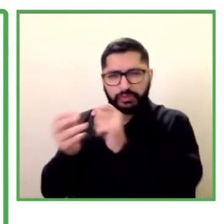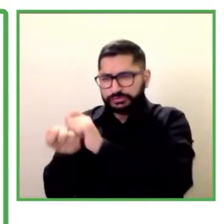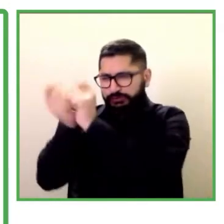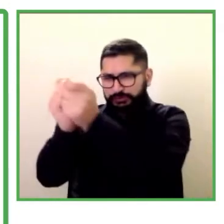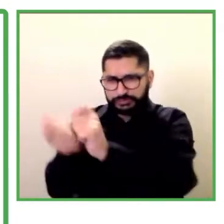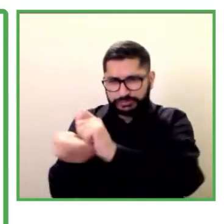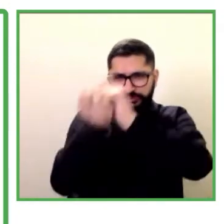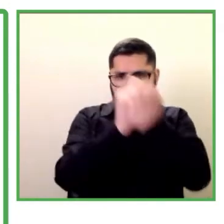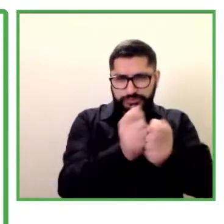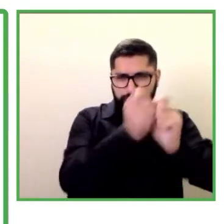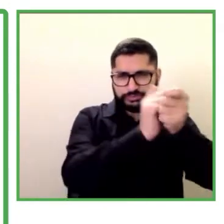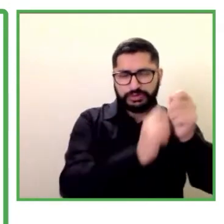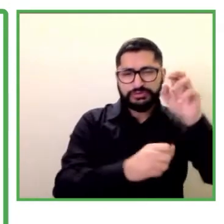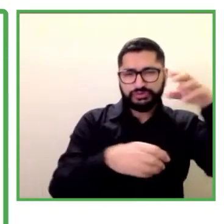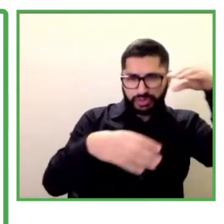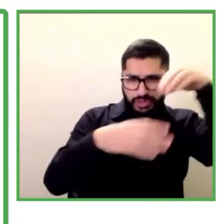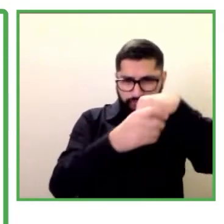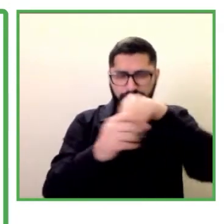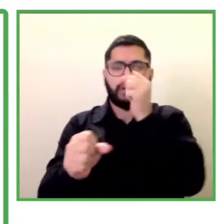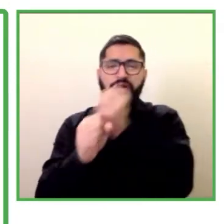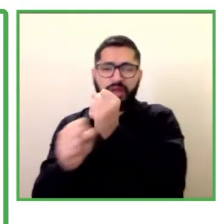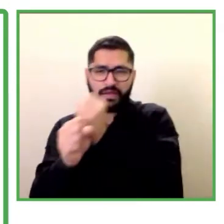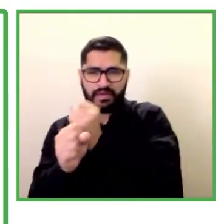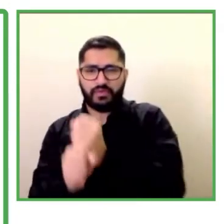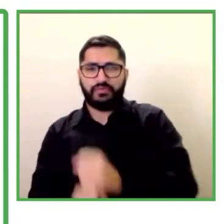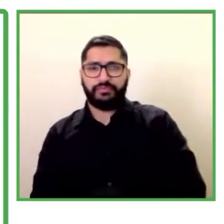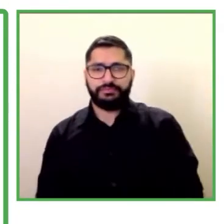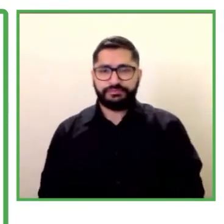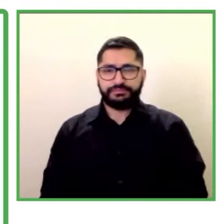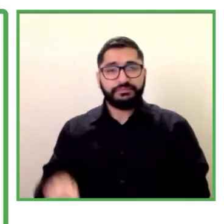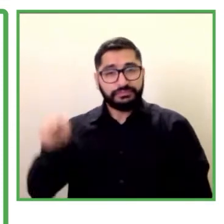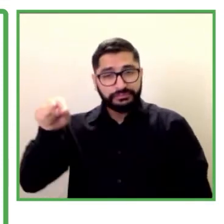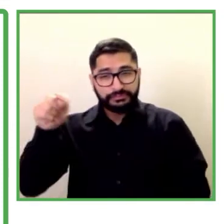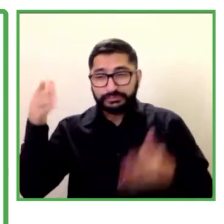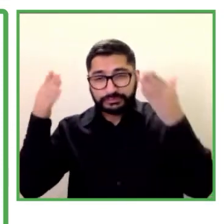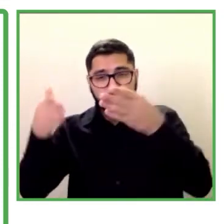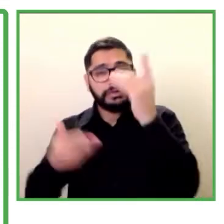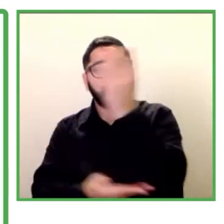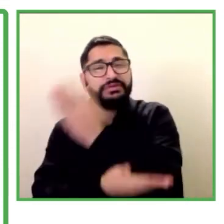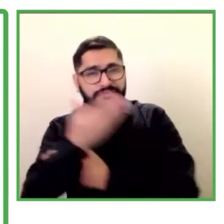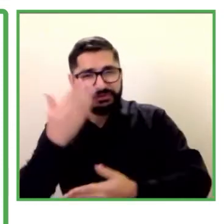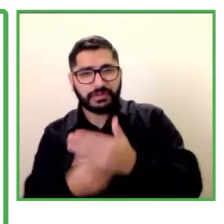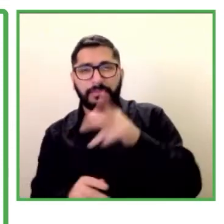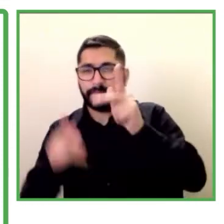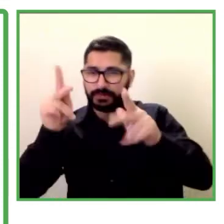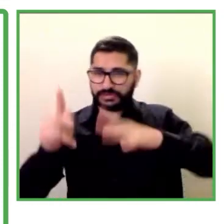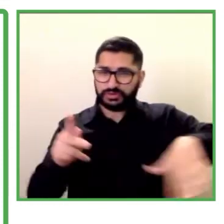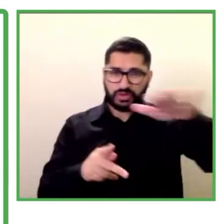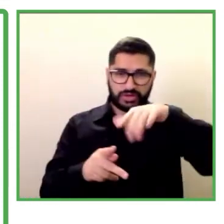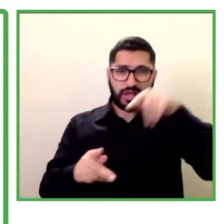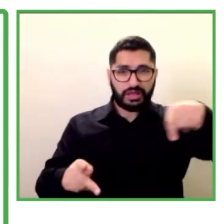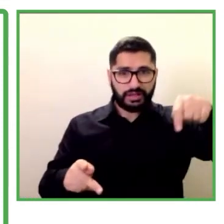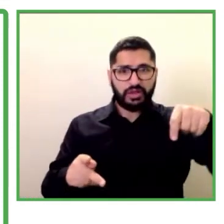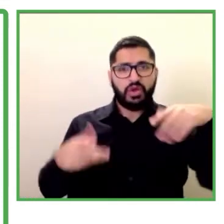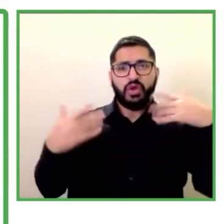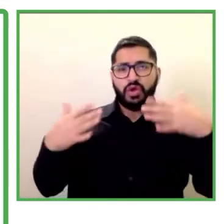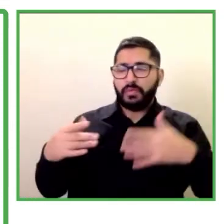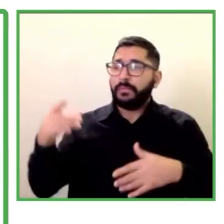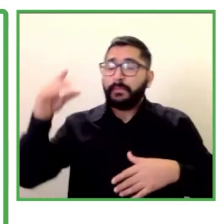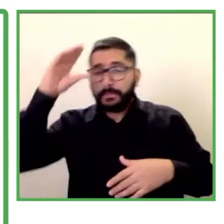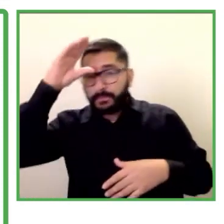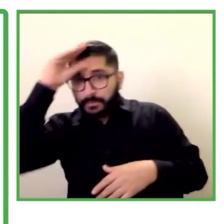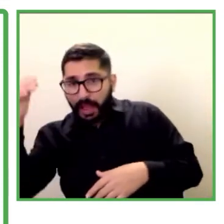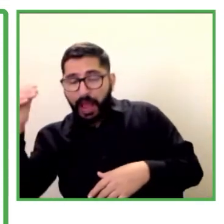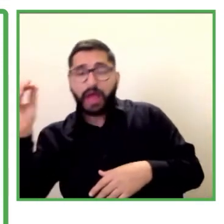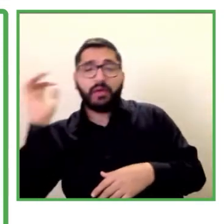a lo que son la discapacidad las personas son mujeres son hombres son padres provienen de algún grupo o pueblo